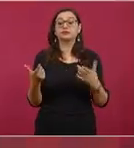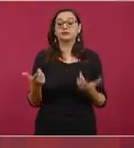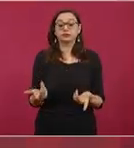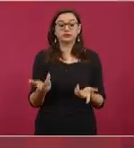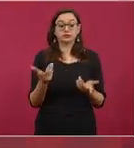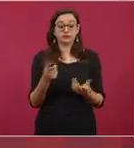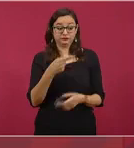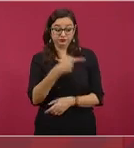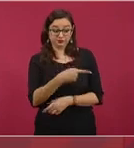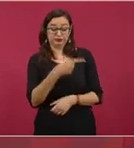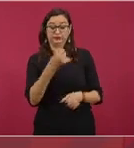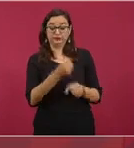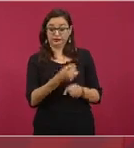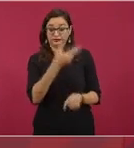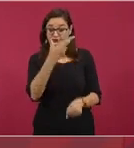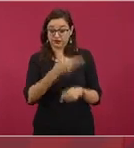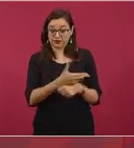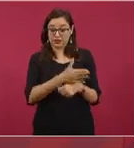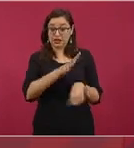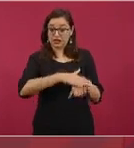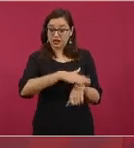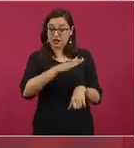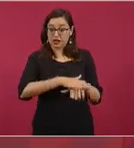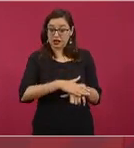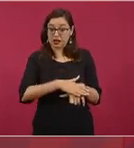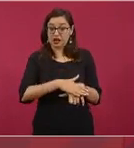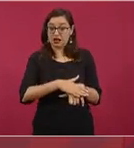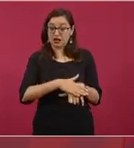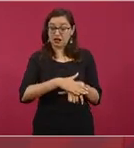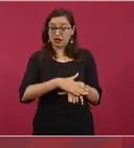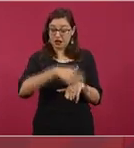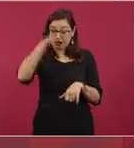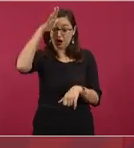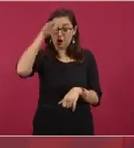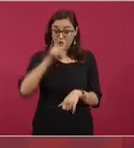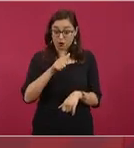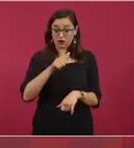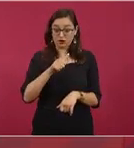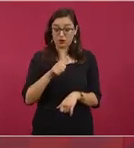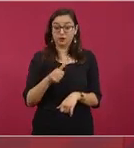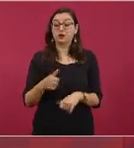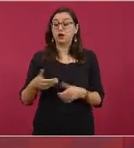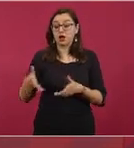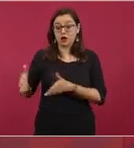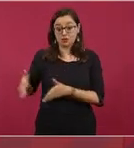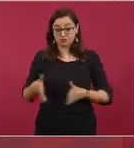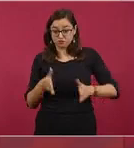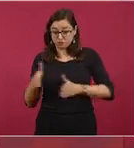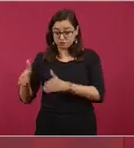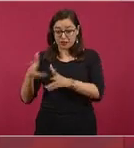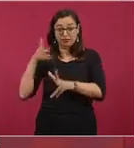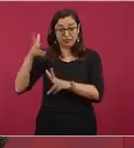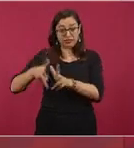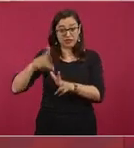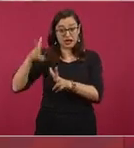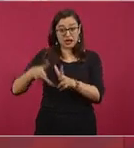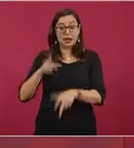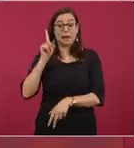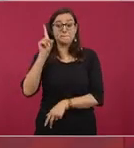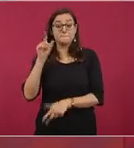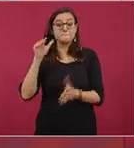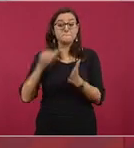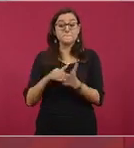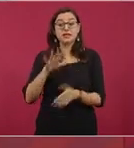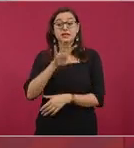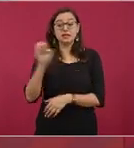en los mil 500 kilómetros del tren, de lado y lado